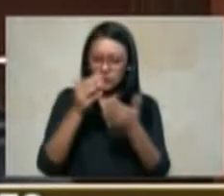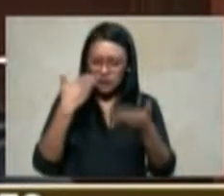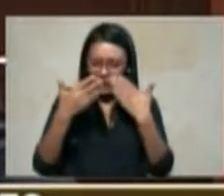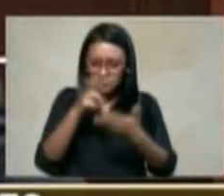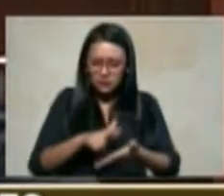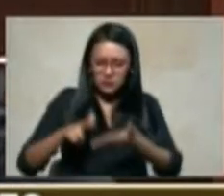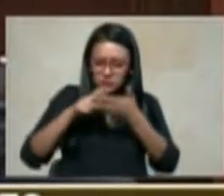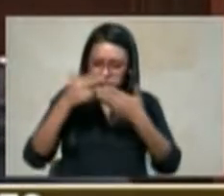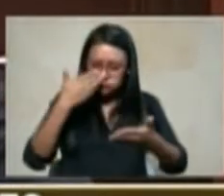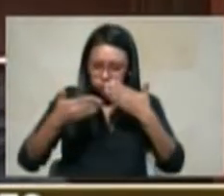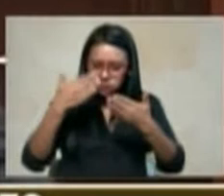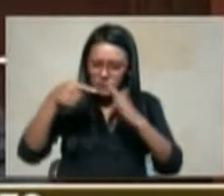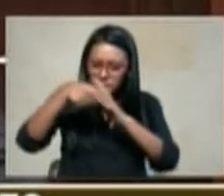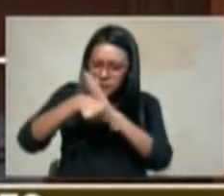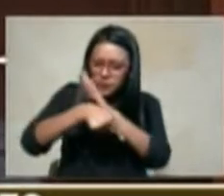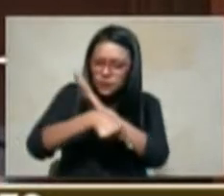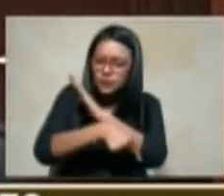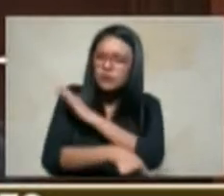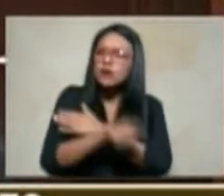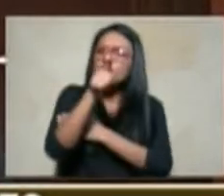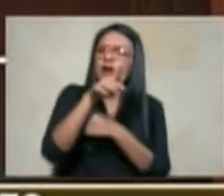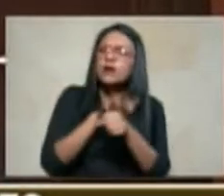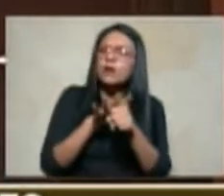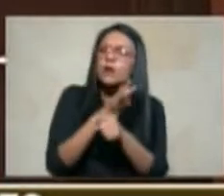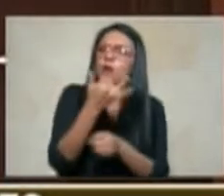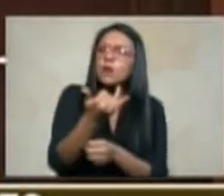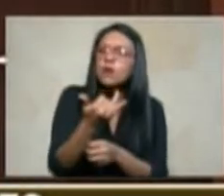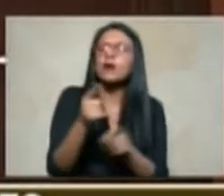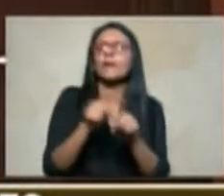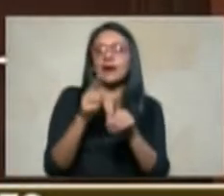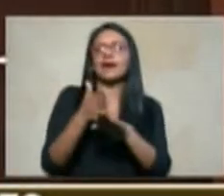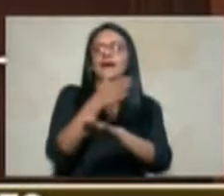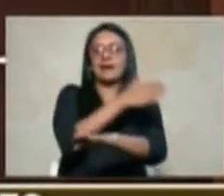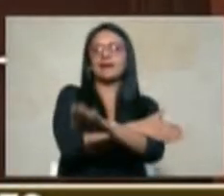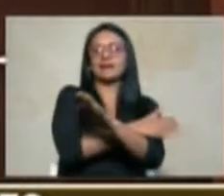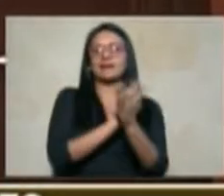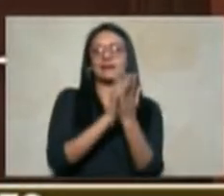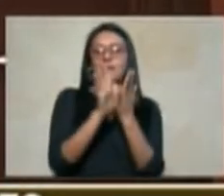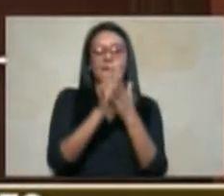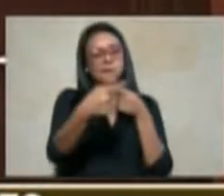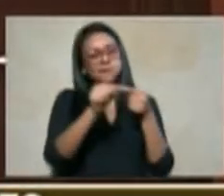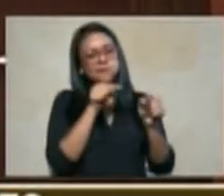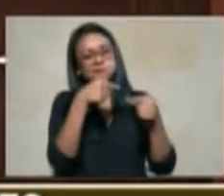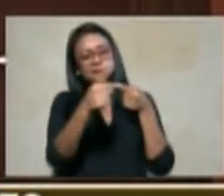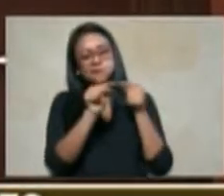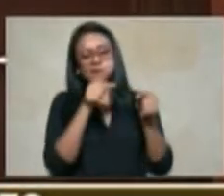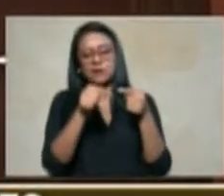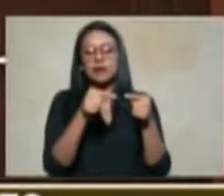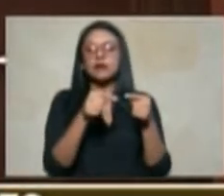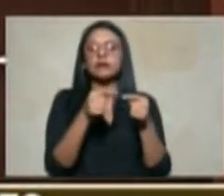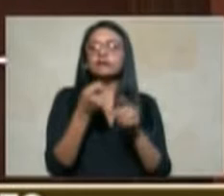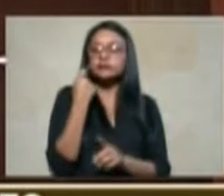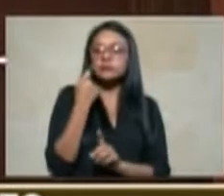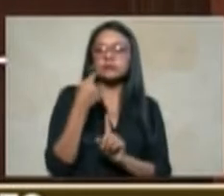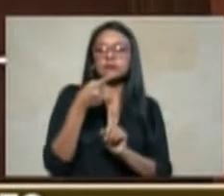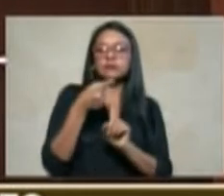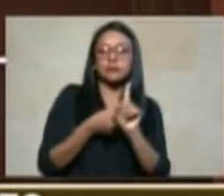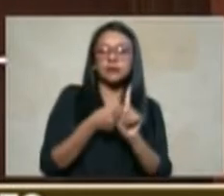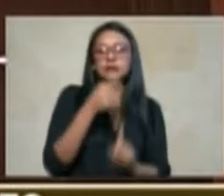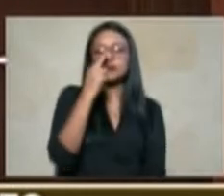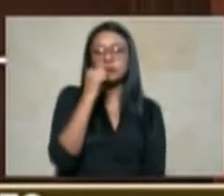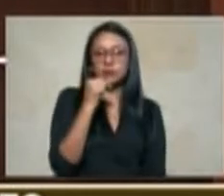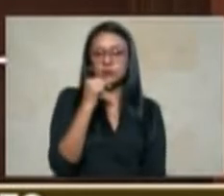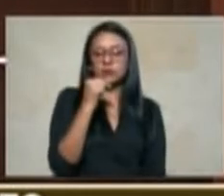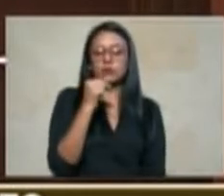uno de esos casos como bien lo mencionamos en el debate que se dio en el mes de julio del año 2015 en la